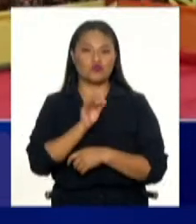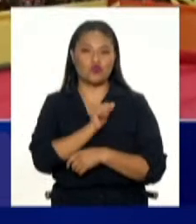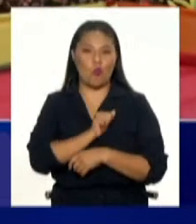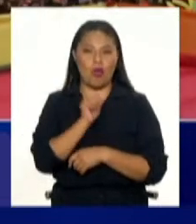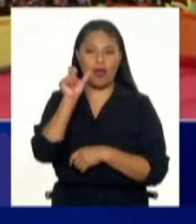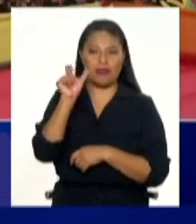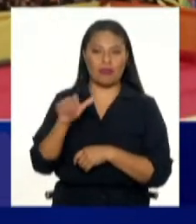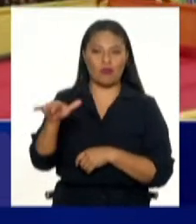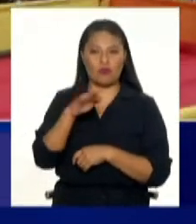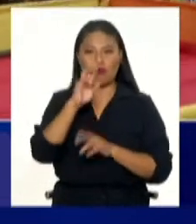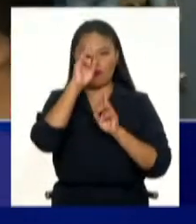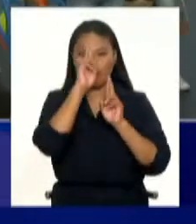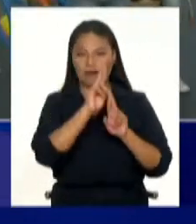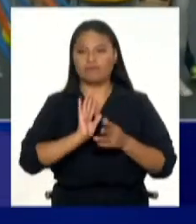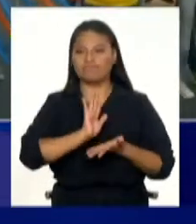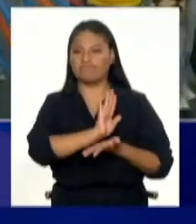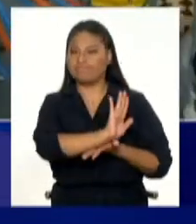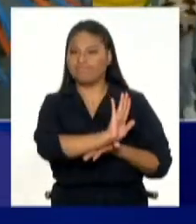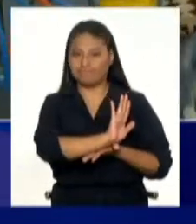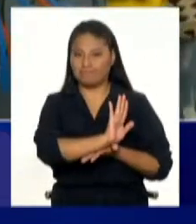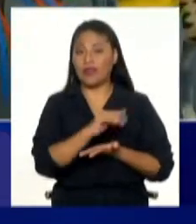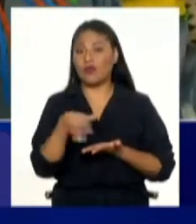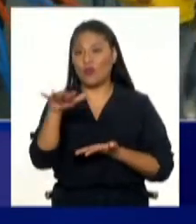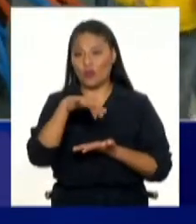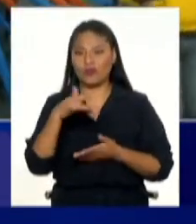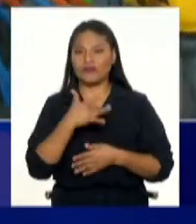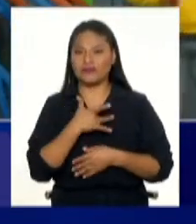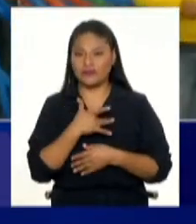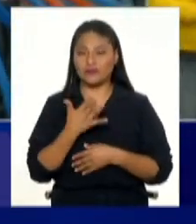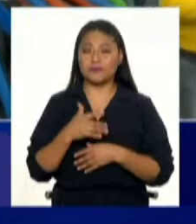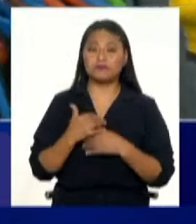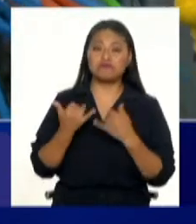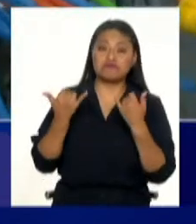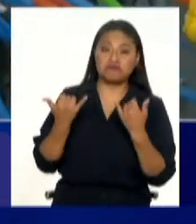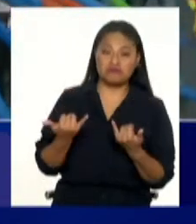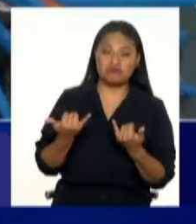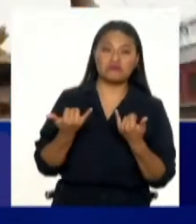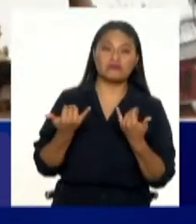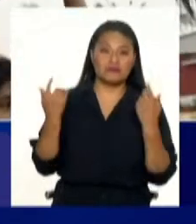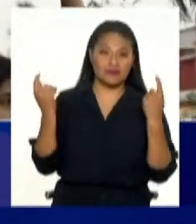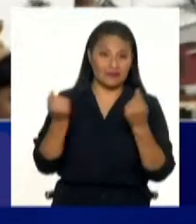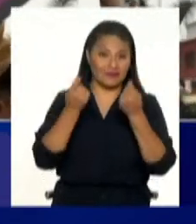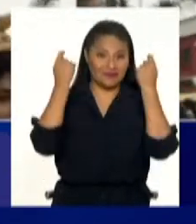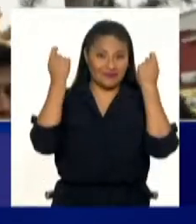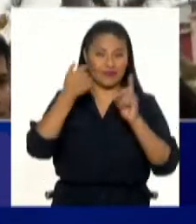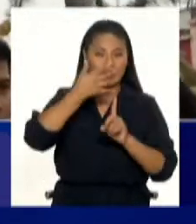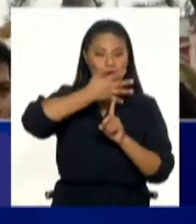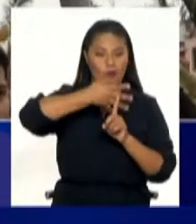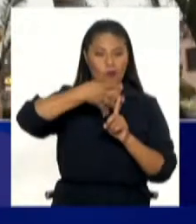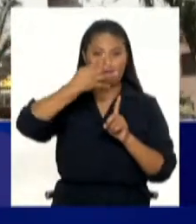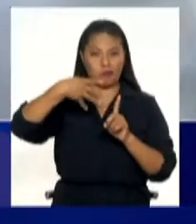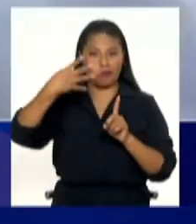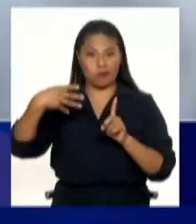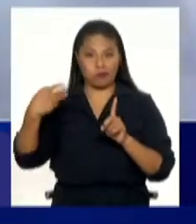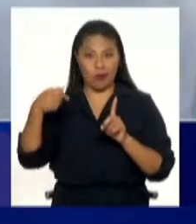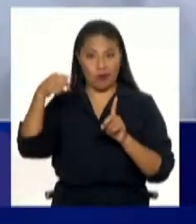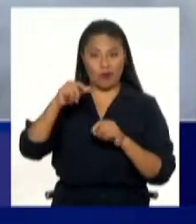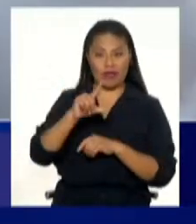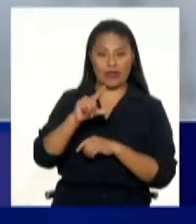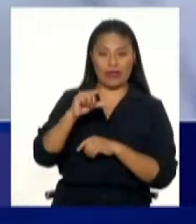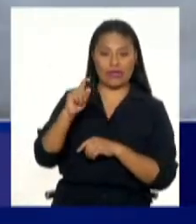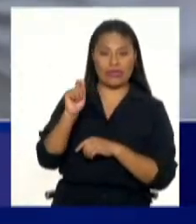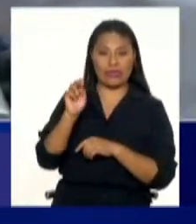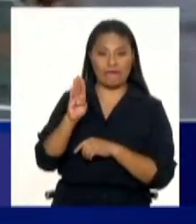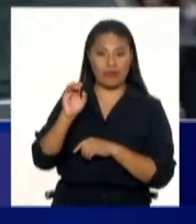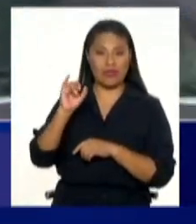reconocerlo, ¿no? Hoy, por ejemplo, que, como bien decía, se celebra el Día del Orgullo, que es el día que esta comunidad,